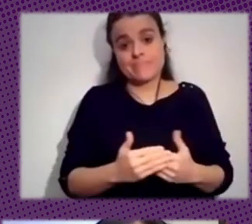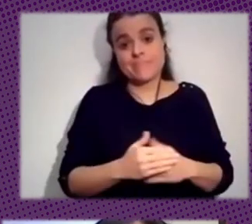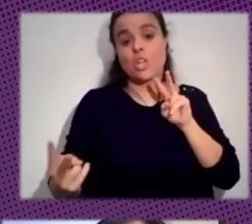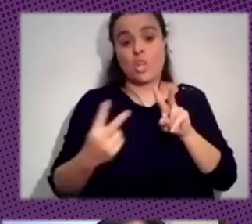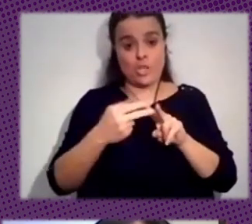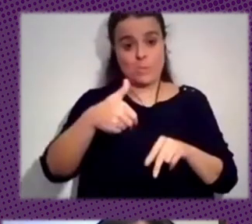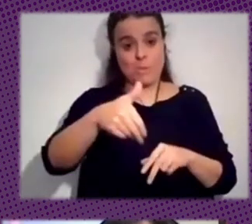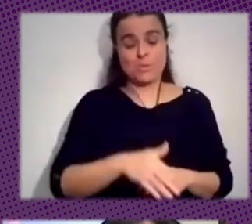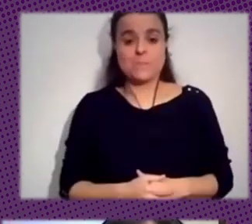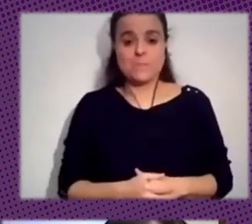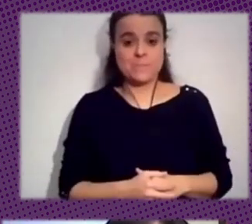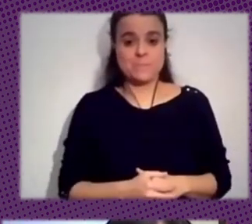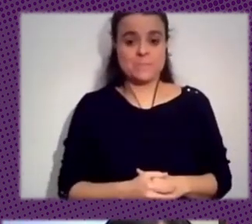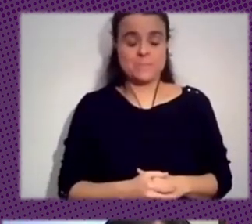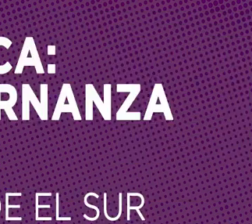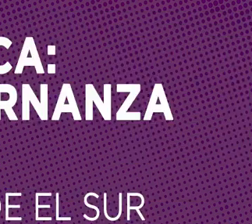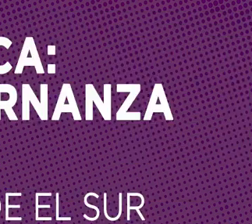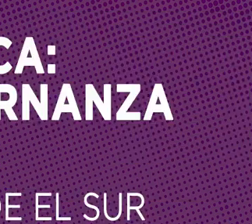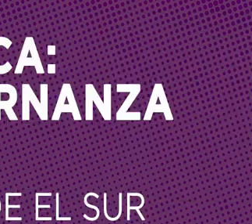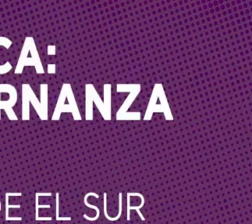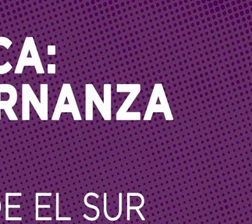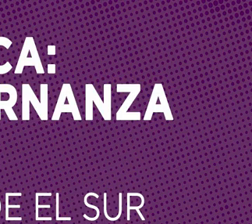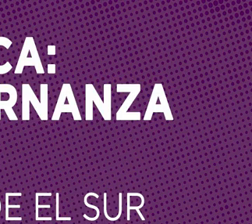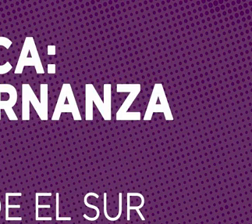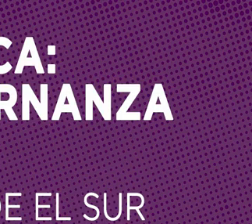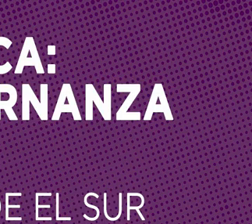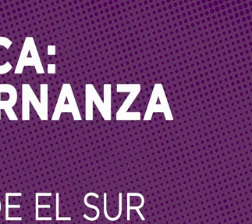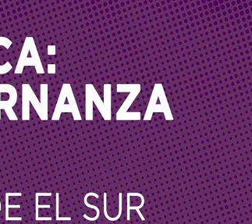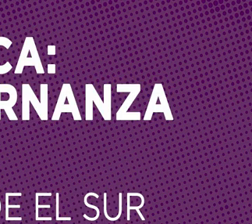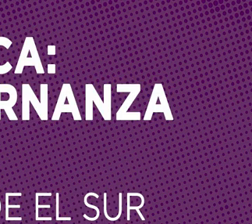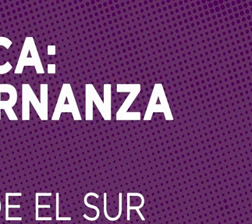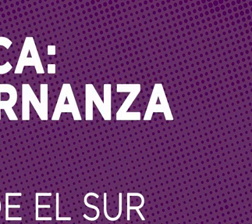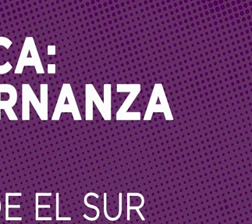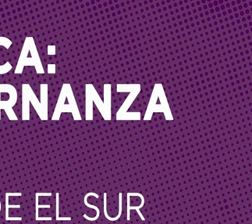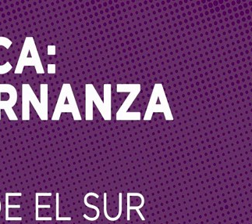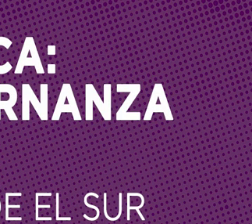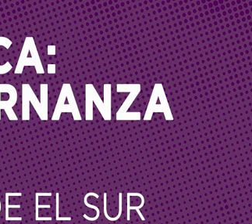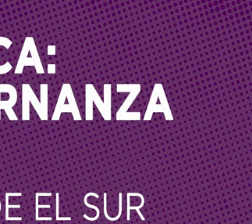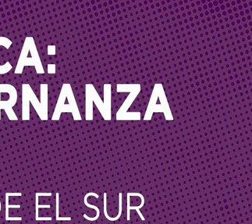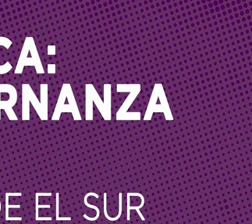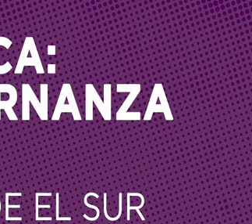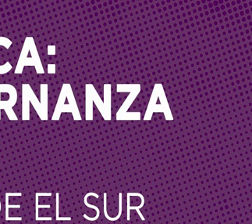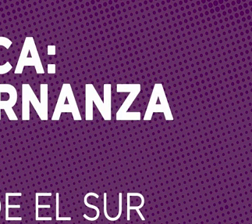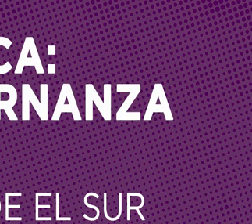abrazo